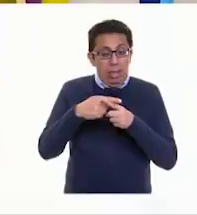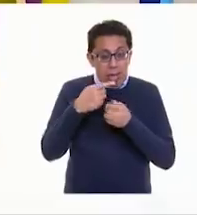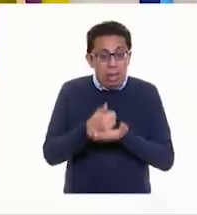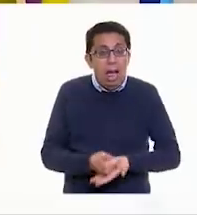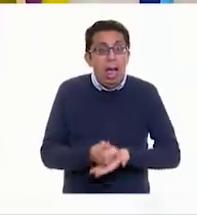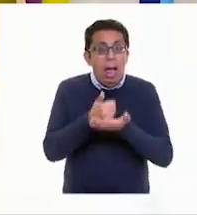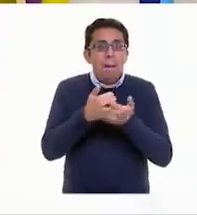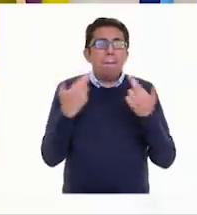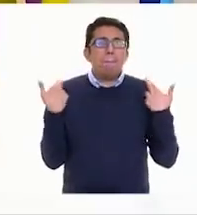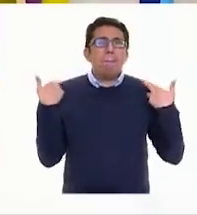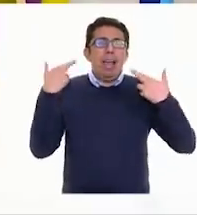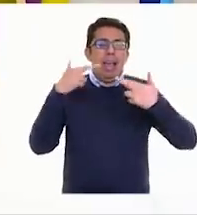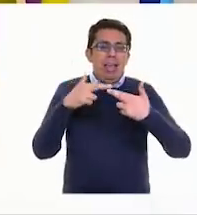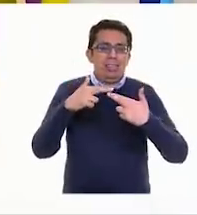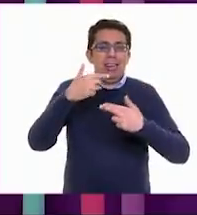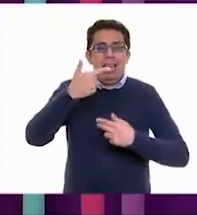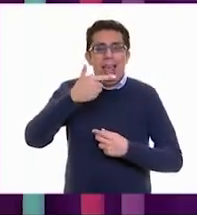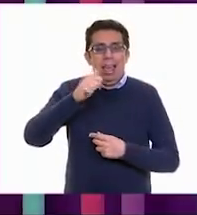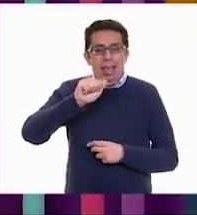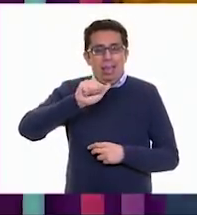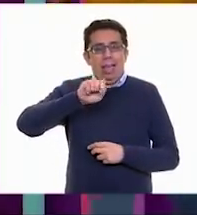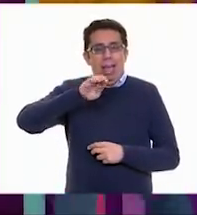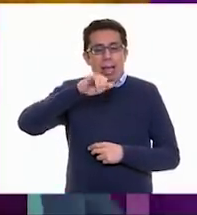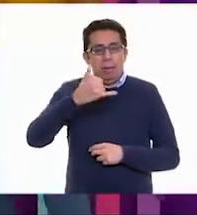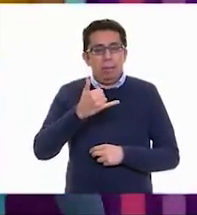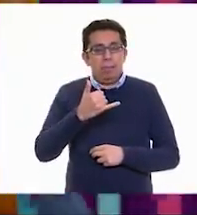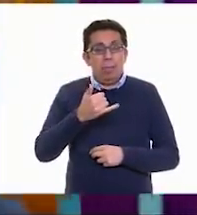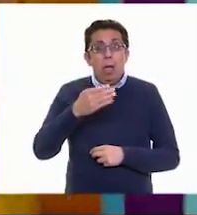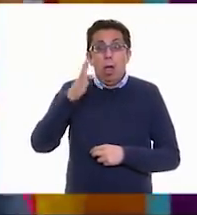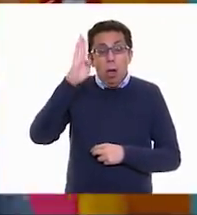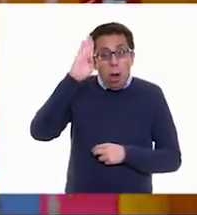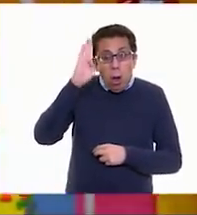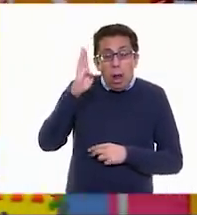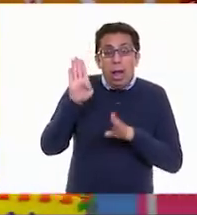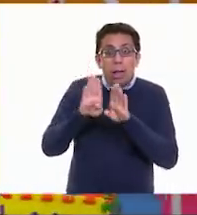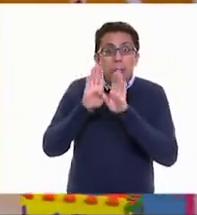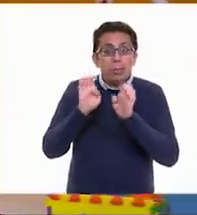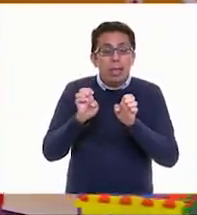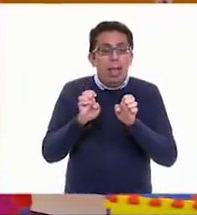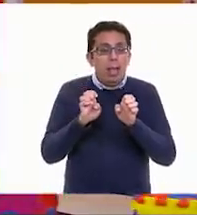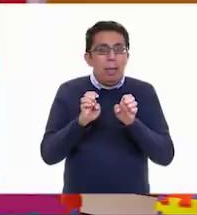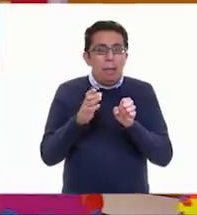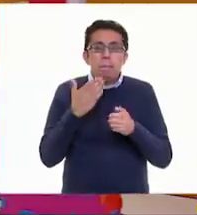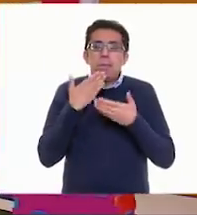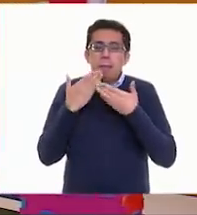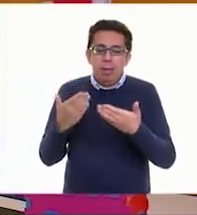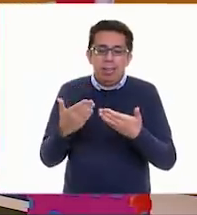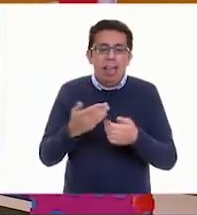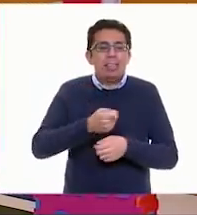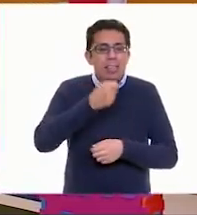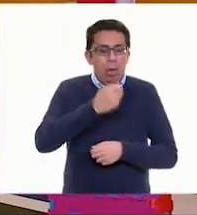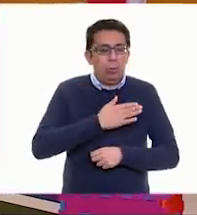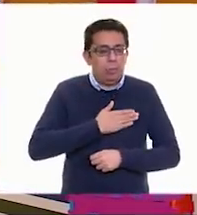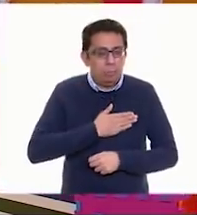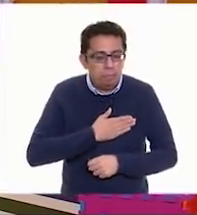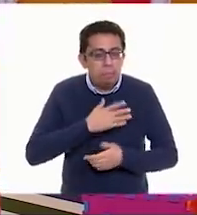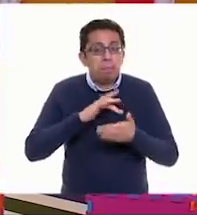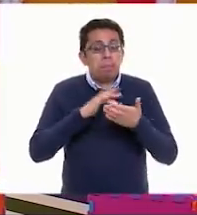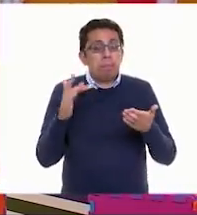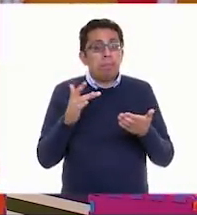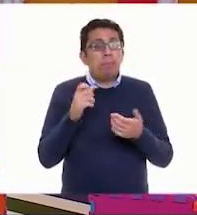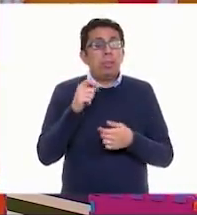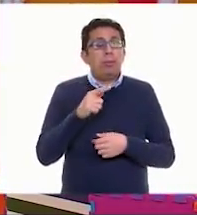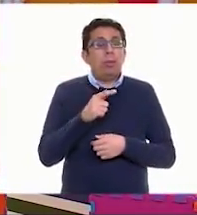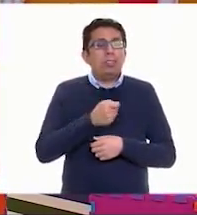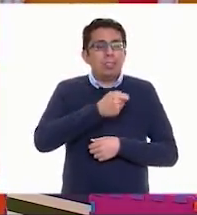maestra Gaby. Y para eso hay que darle la bienvenida. Hola maestra Gaby, ¿cómo está? Hola Pepe, te saludo de corazón. Gracias. Saludo